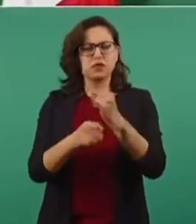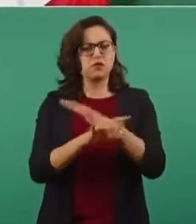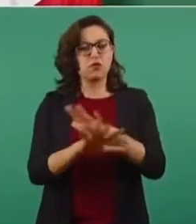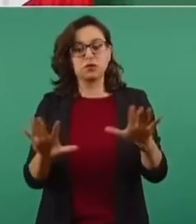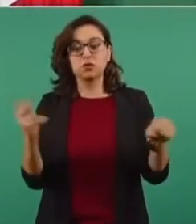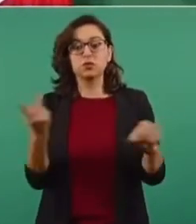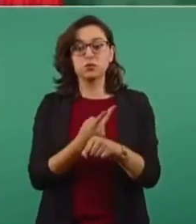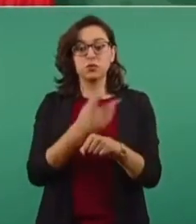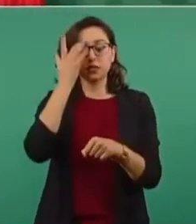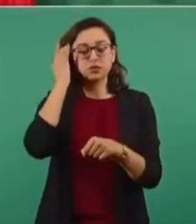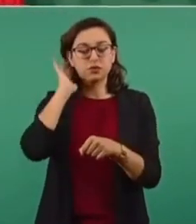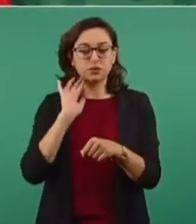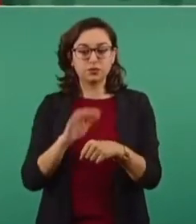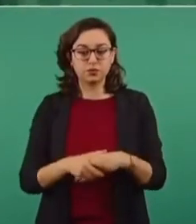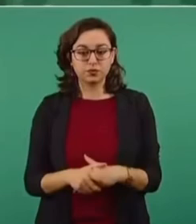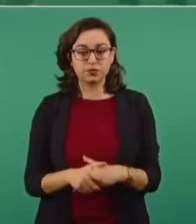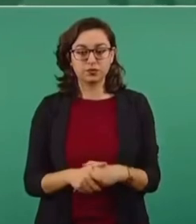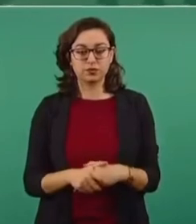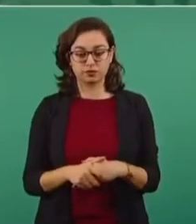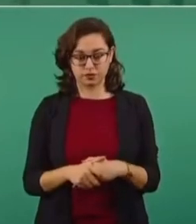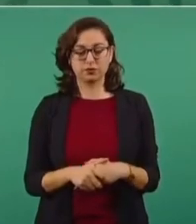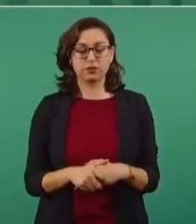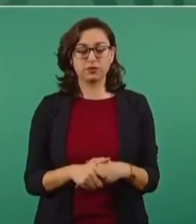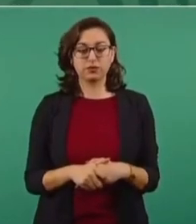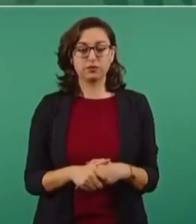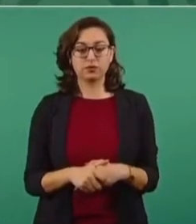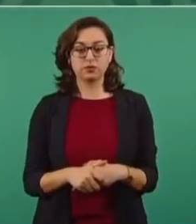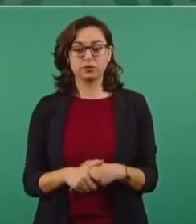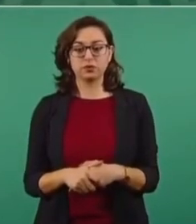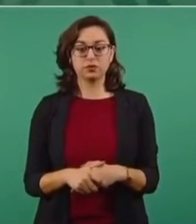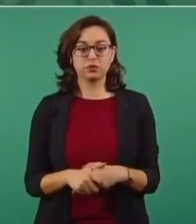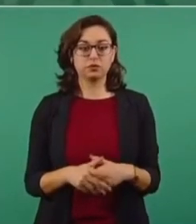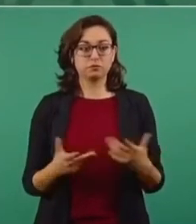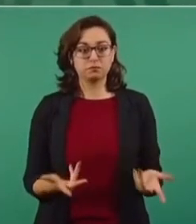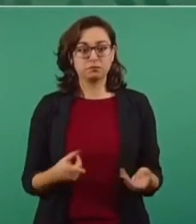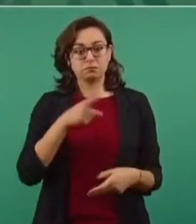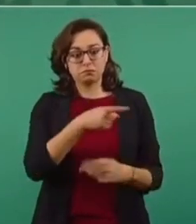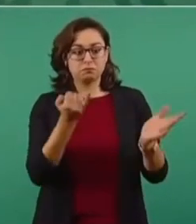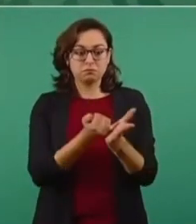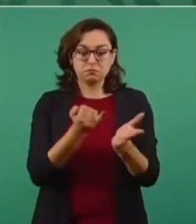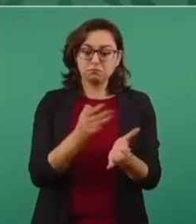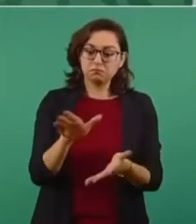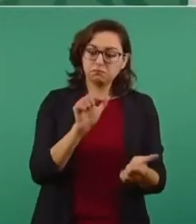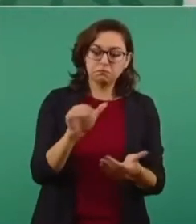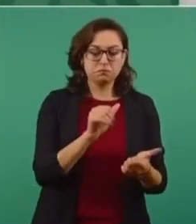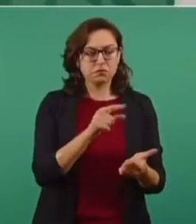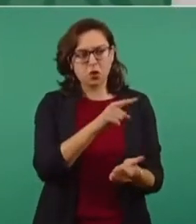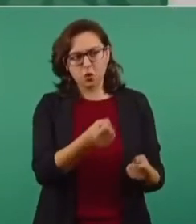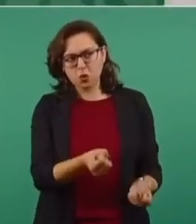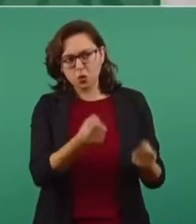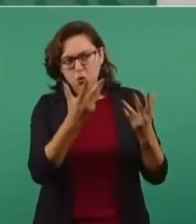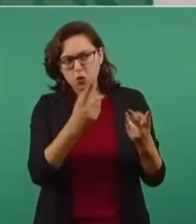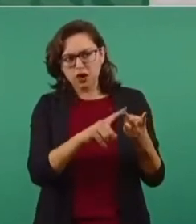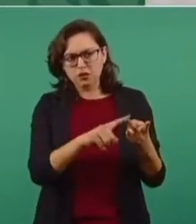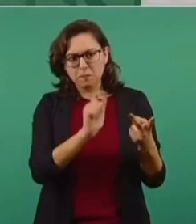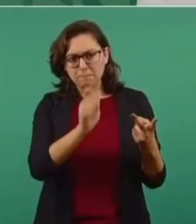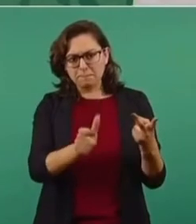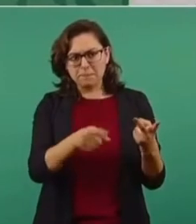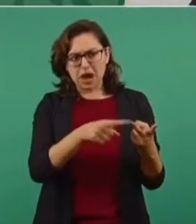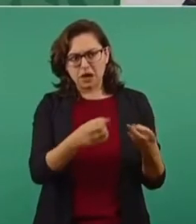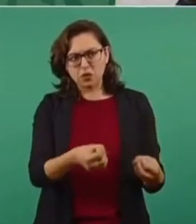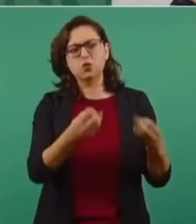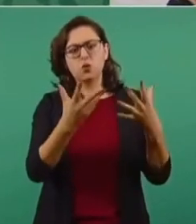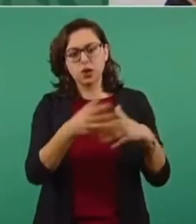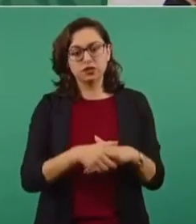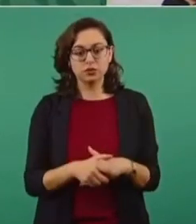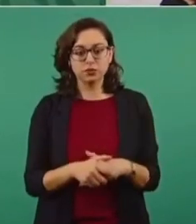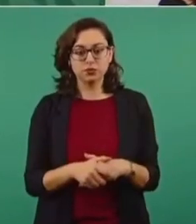explicaran cuánto se obtiene de intereses por ese dinero o cuánto se paga por el manejo de